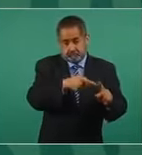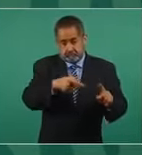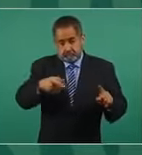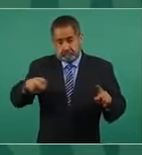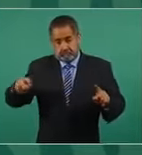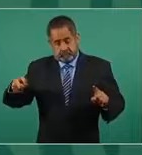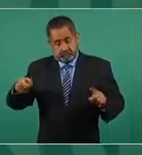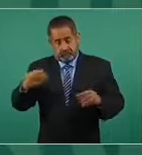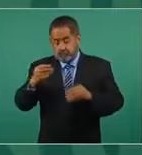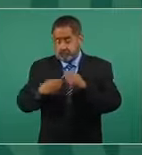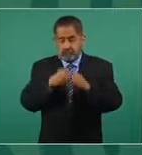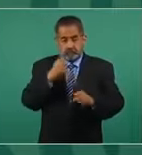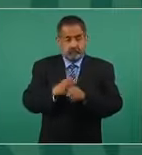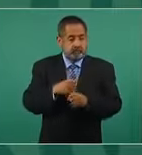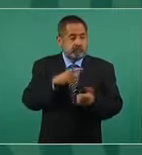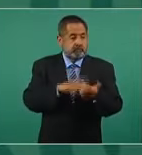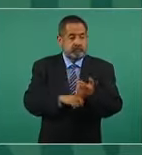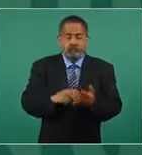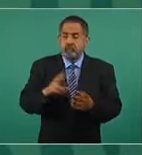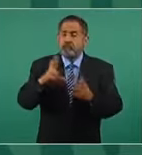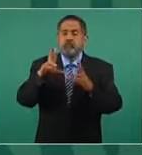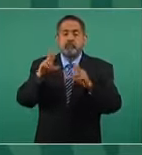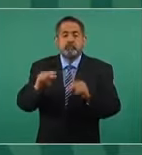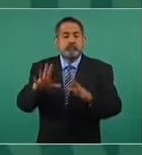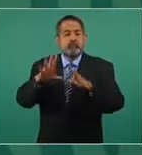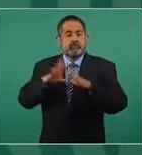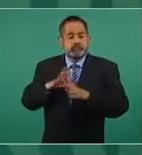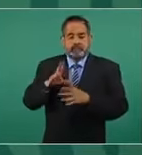antidemocracia en México,